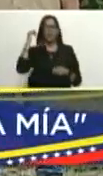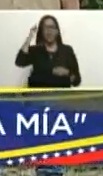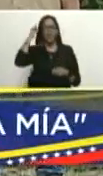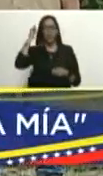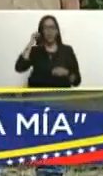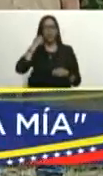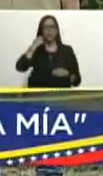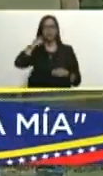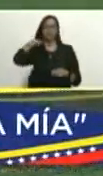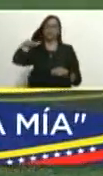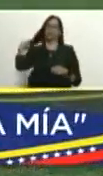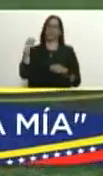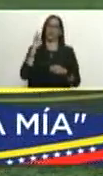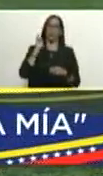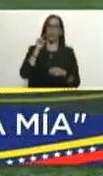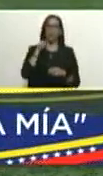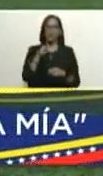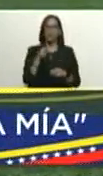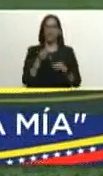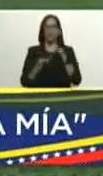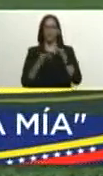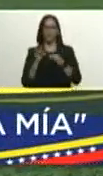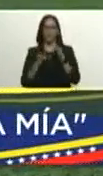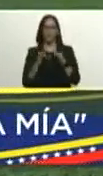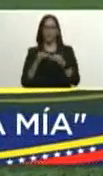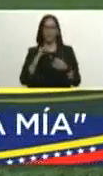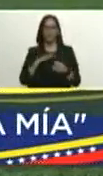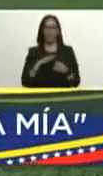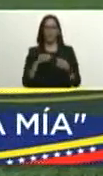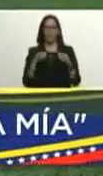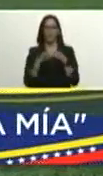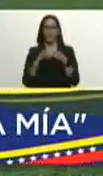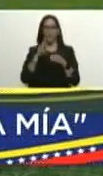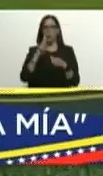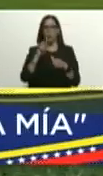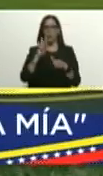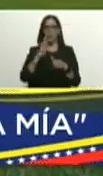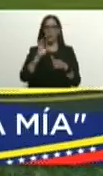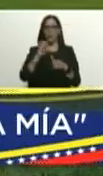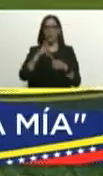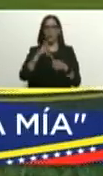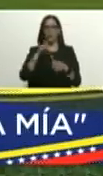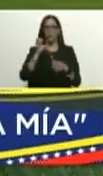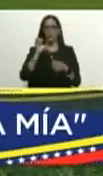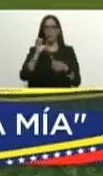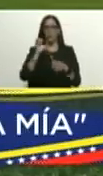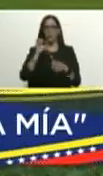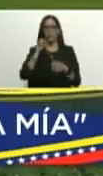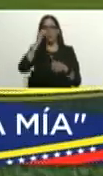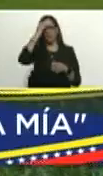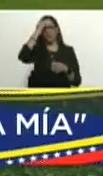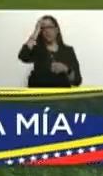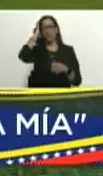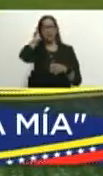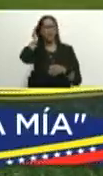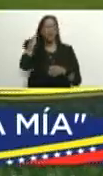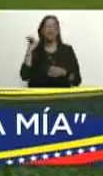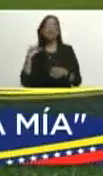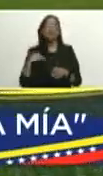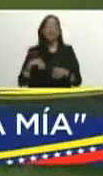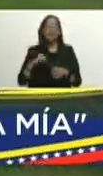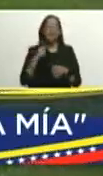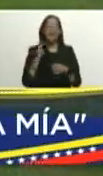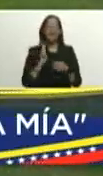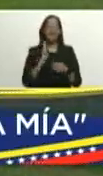como usted lo señalaba estamos en el sector Uribeque específicamente en la unidad de producción la mía su propietaria la